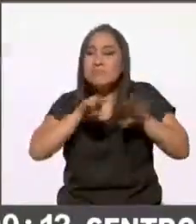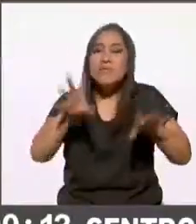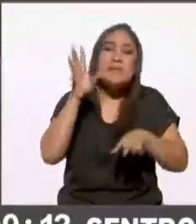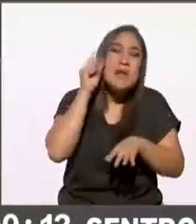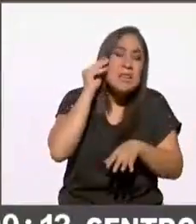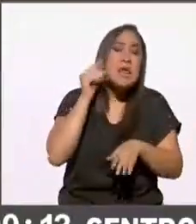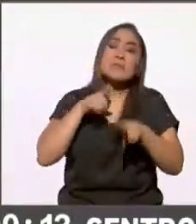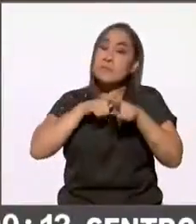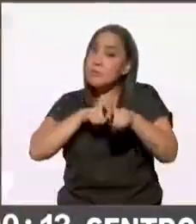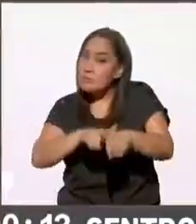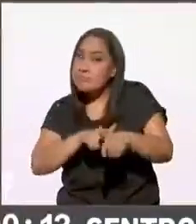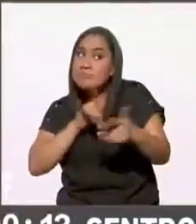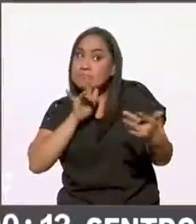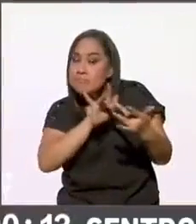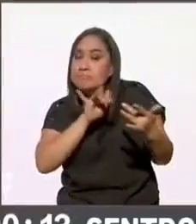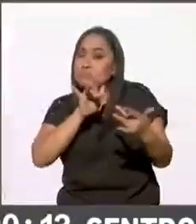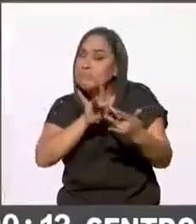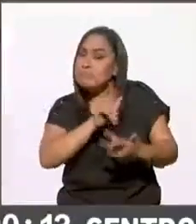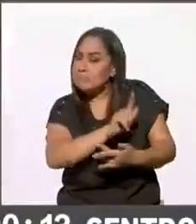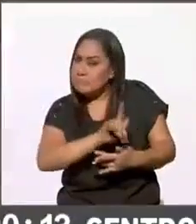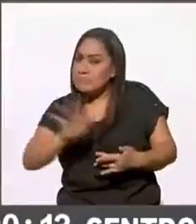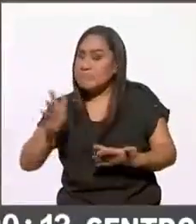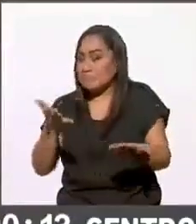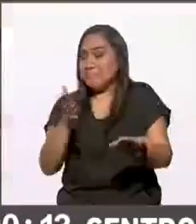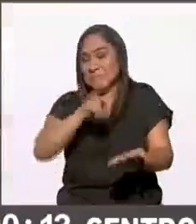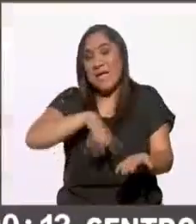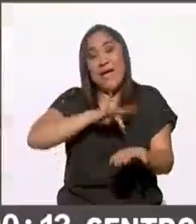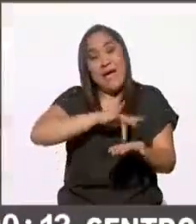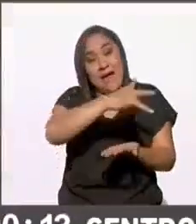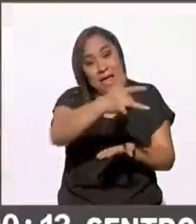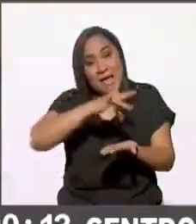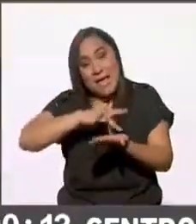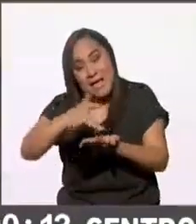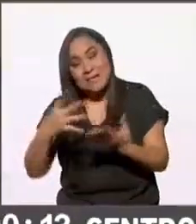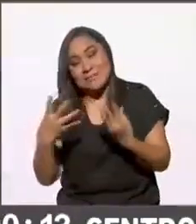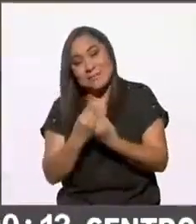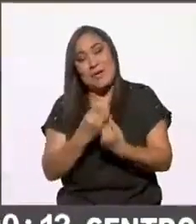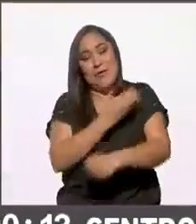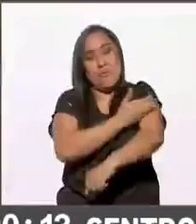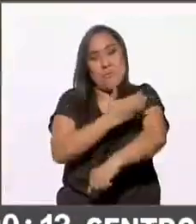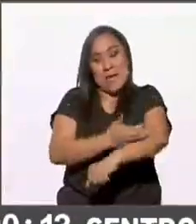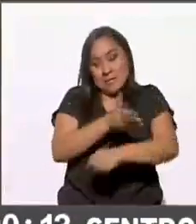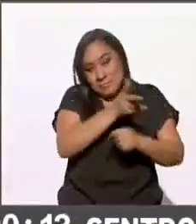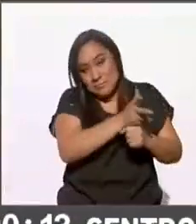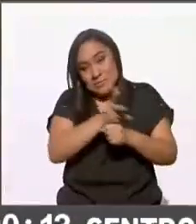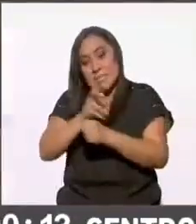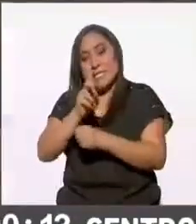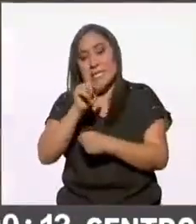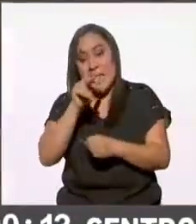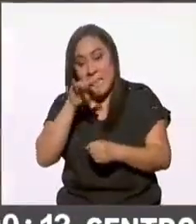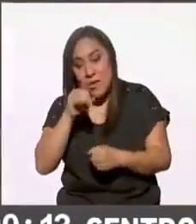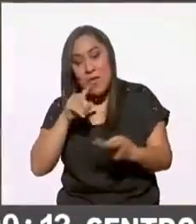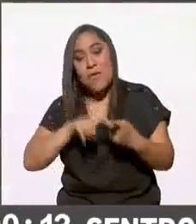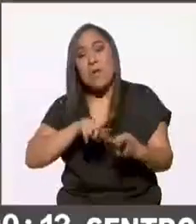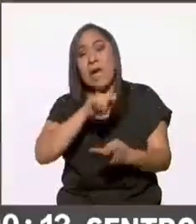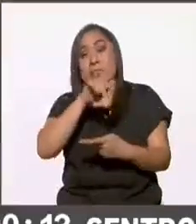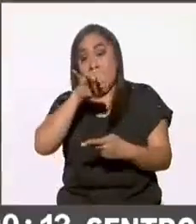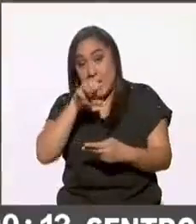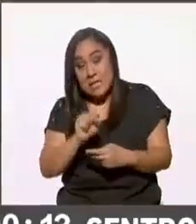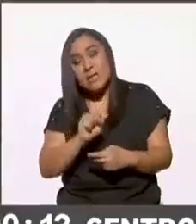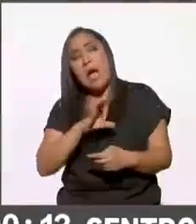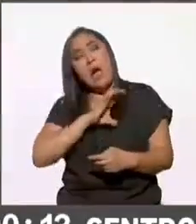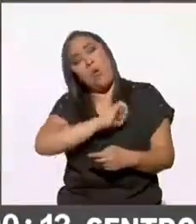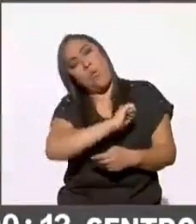reportando compañeras y compañeros no me queda más que agradecer a nombre de mis compañeros Darío Hernández y Andrés Reyes y otros